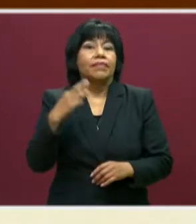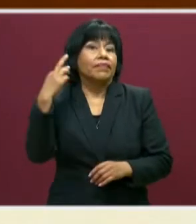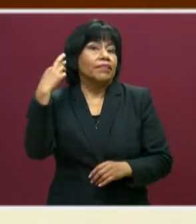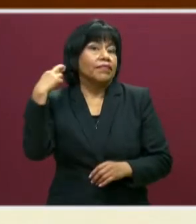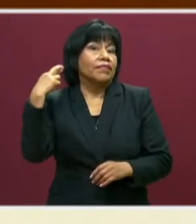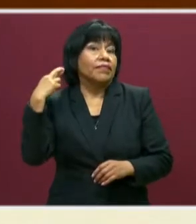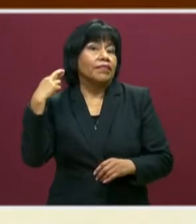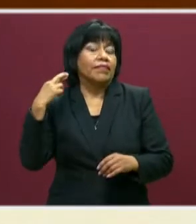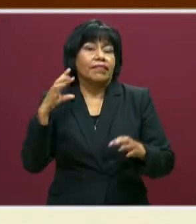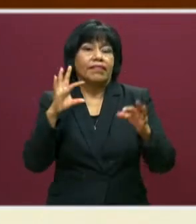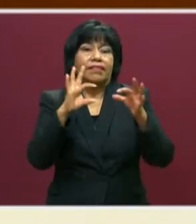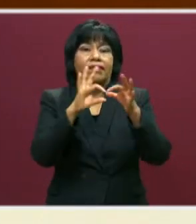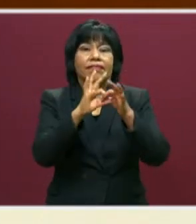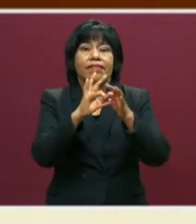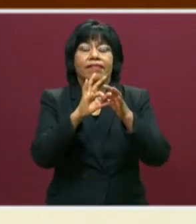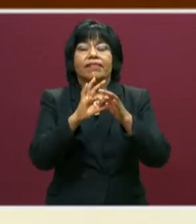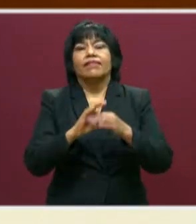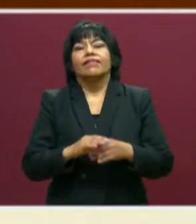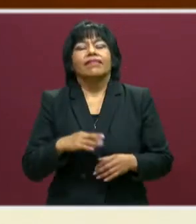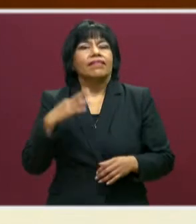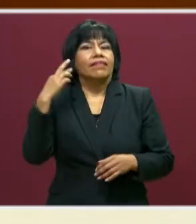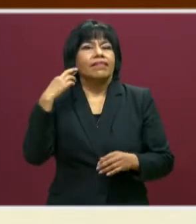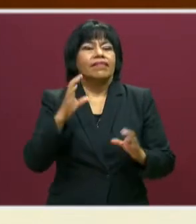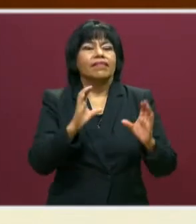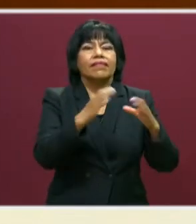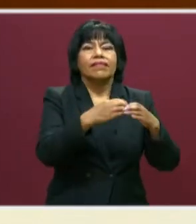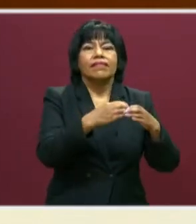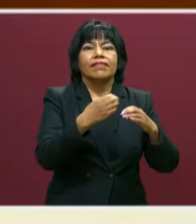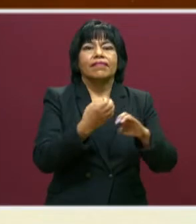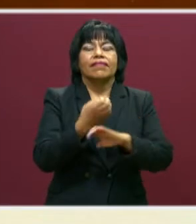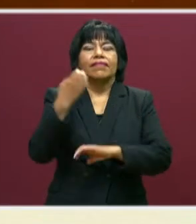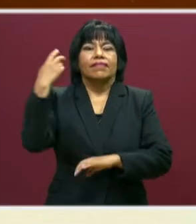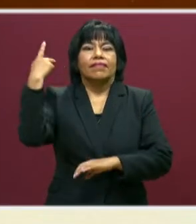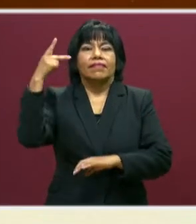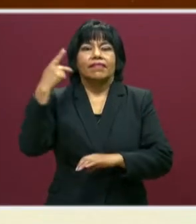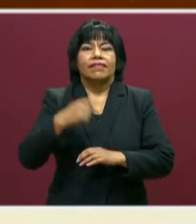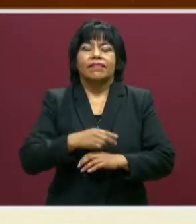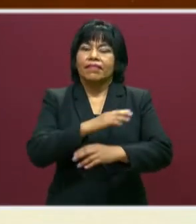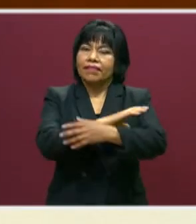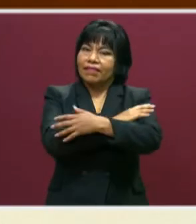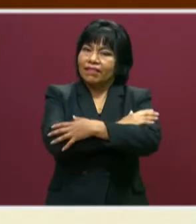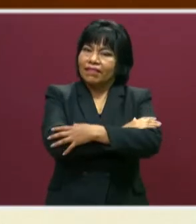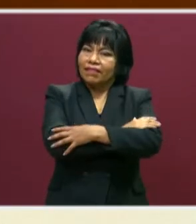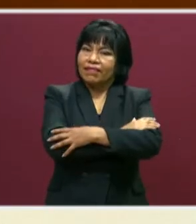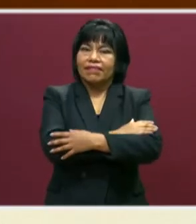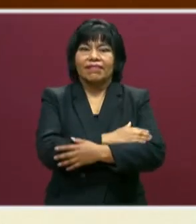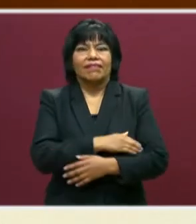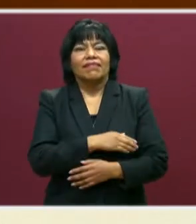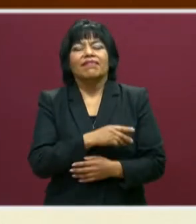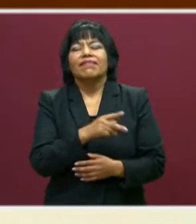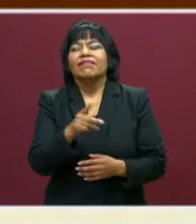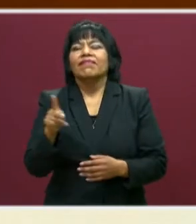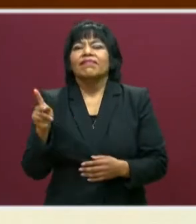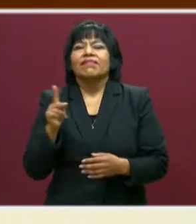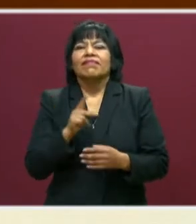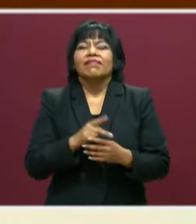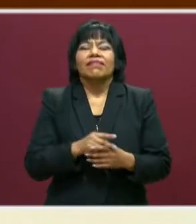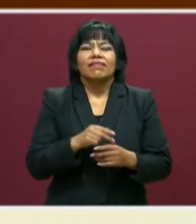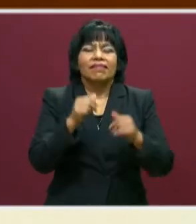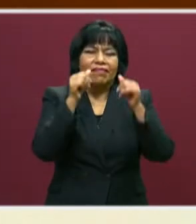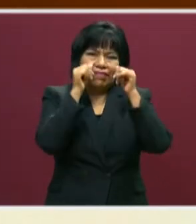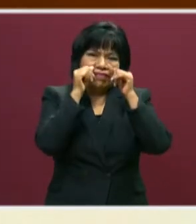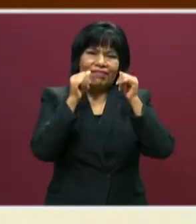estamos enlazando con la red estatal de radiodifusoras. Así que al interior del estado un abrazo muy fuerte y todo nuestro cariño por estar